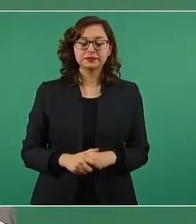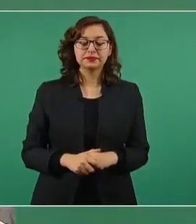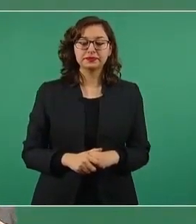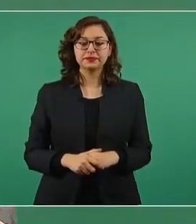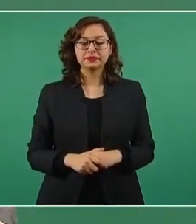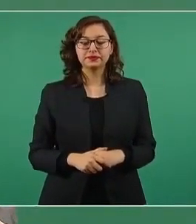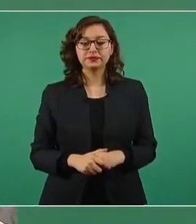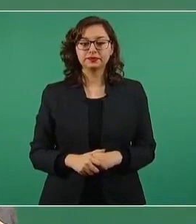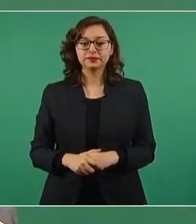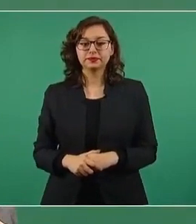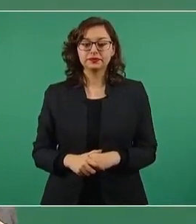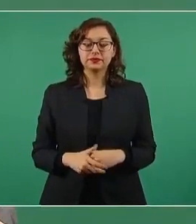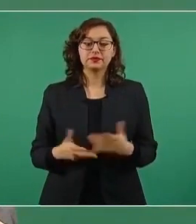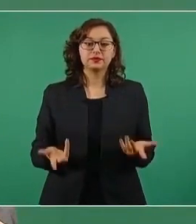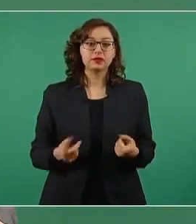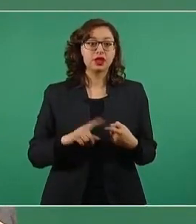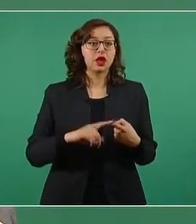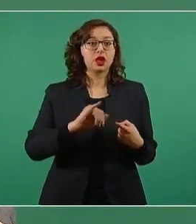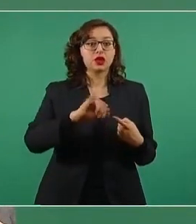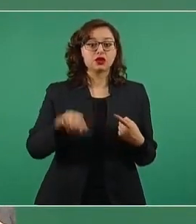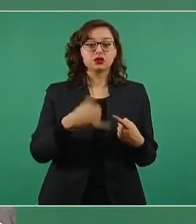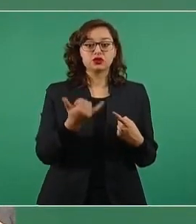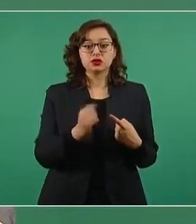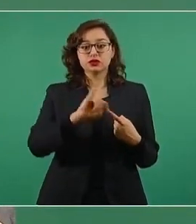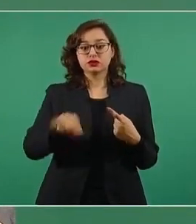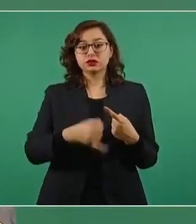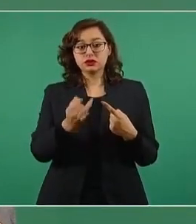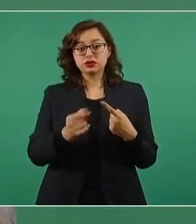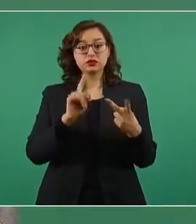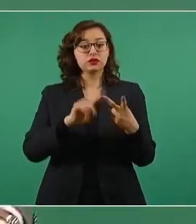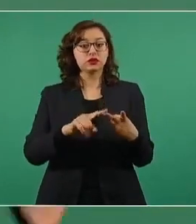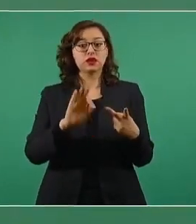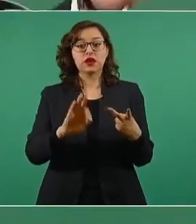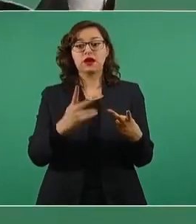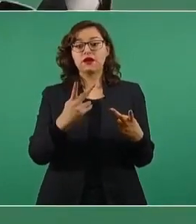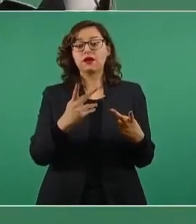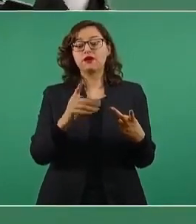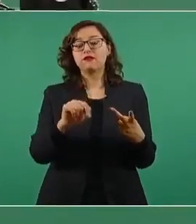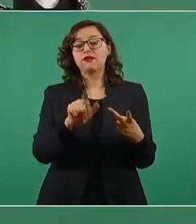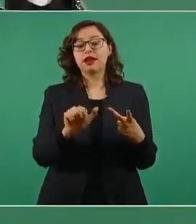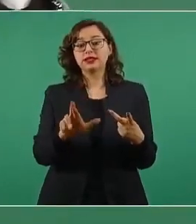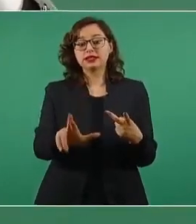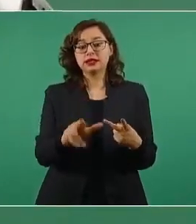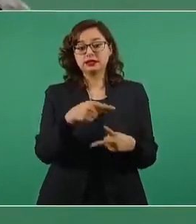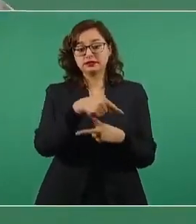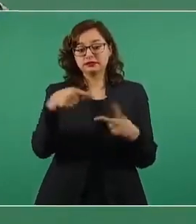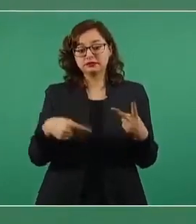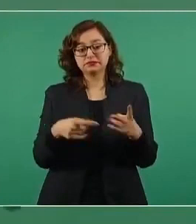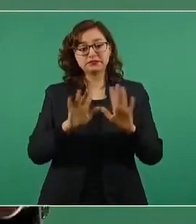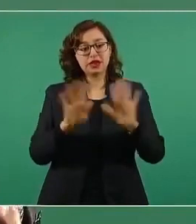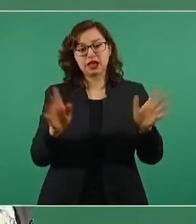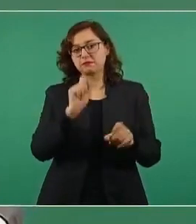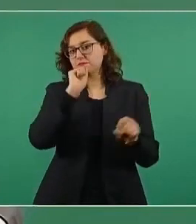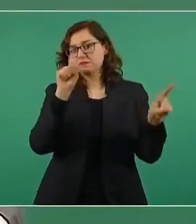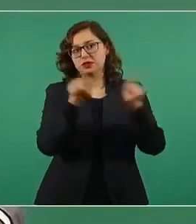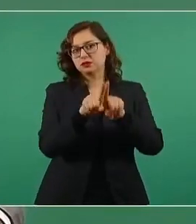La Johnson & Johnson y la Pfizer, porque no queremos problema,